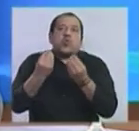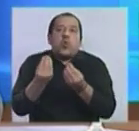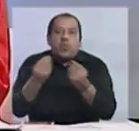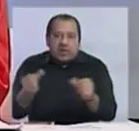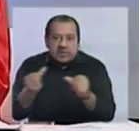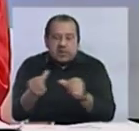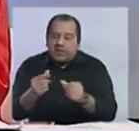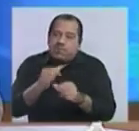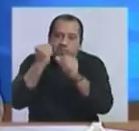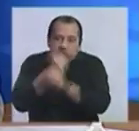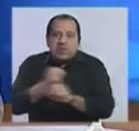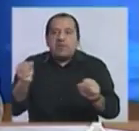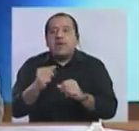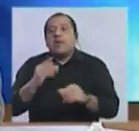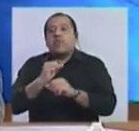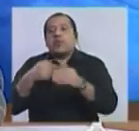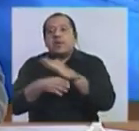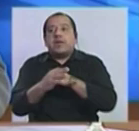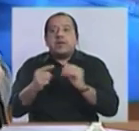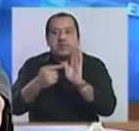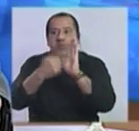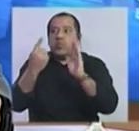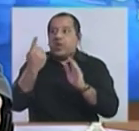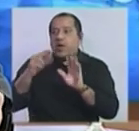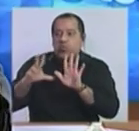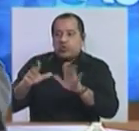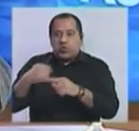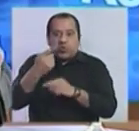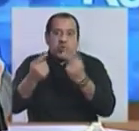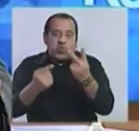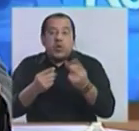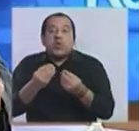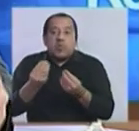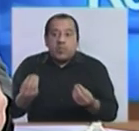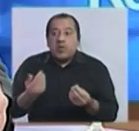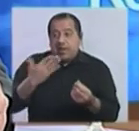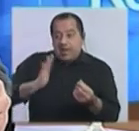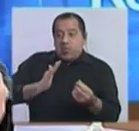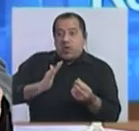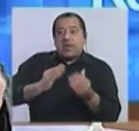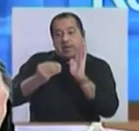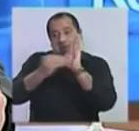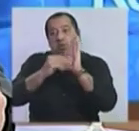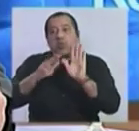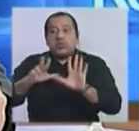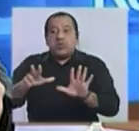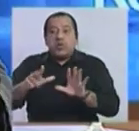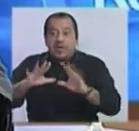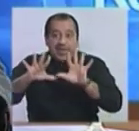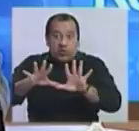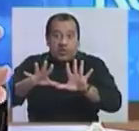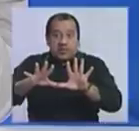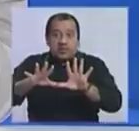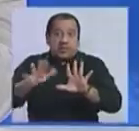forma de que se cumpla. Y si una saca ocho y otra saca dos, en realidad, y las mujeres fueron a ese lugar, de los diez lugares,